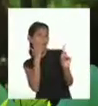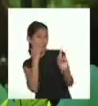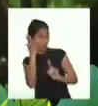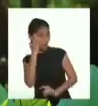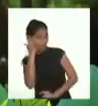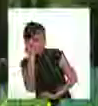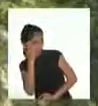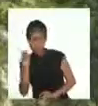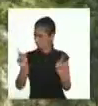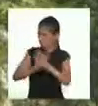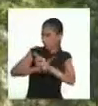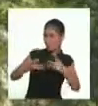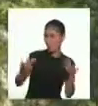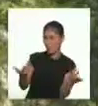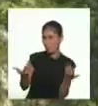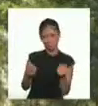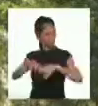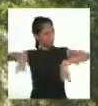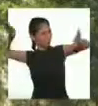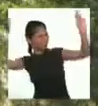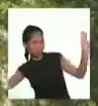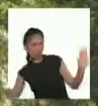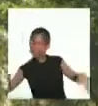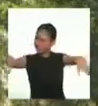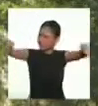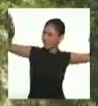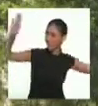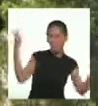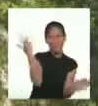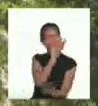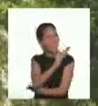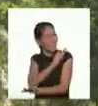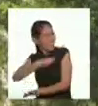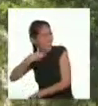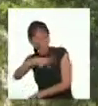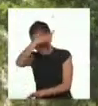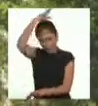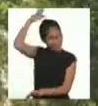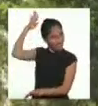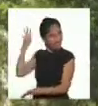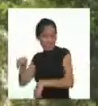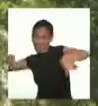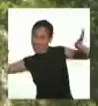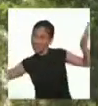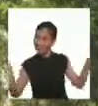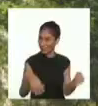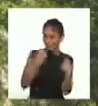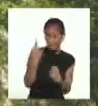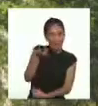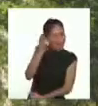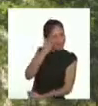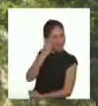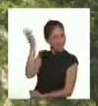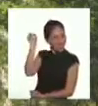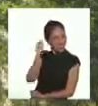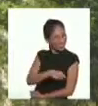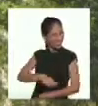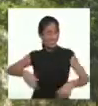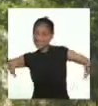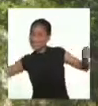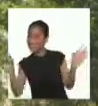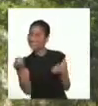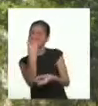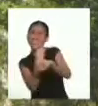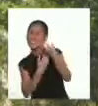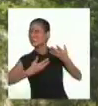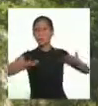conoces? ¡No! ¡Por las plumas de los hermosos gallitos de las rocas! ¡Claro que la conozco!